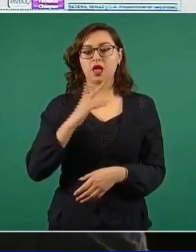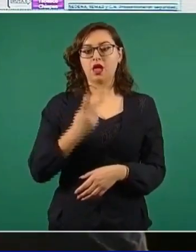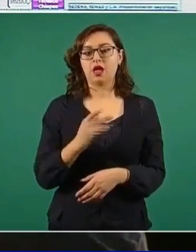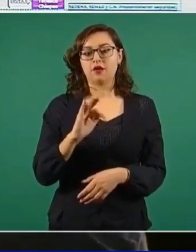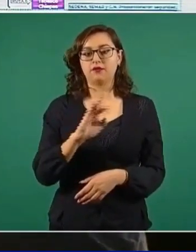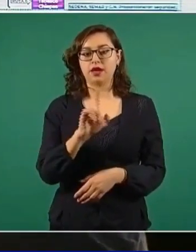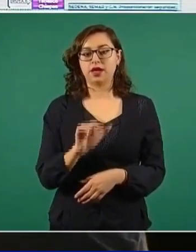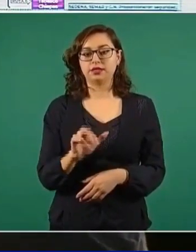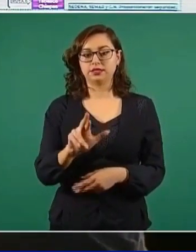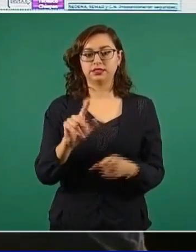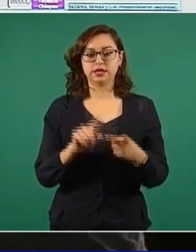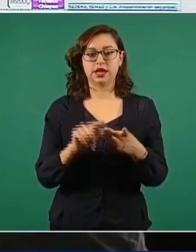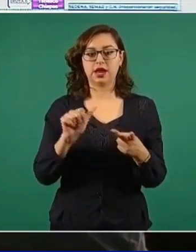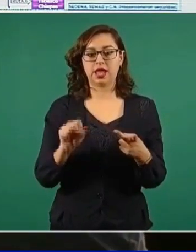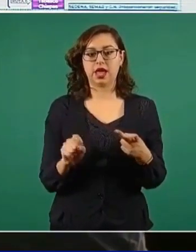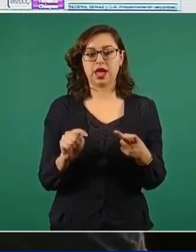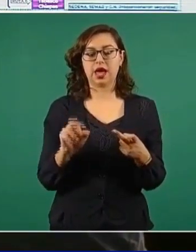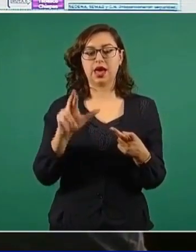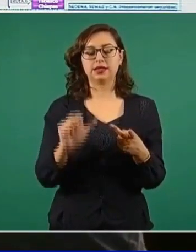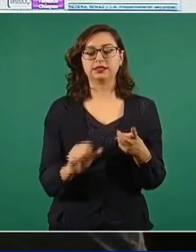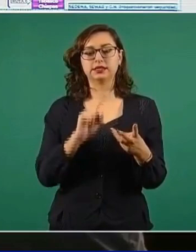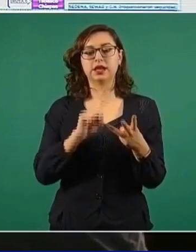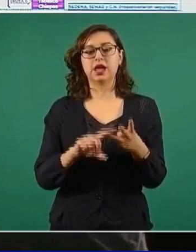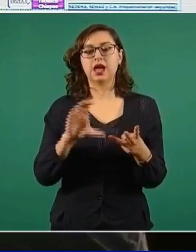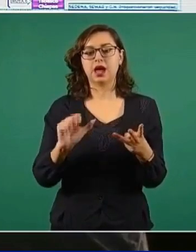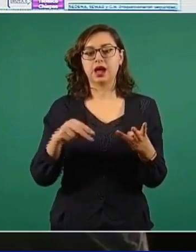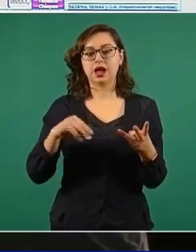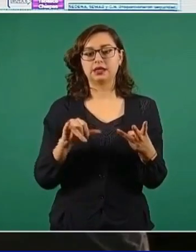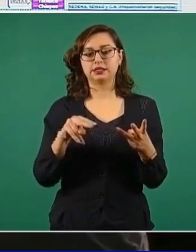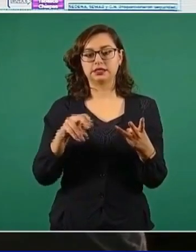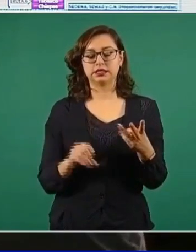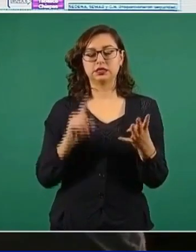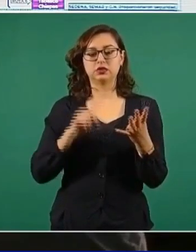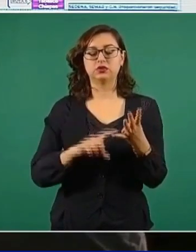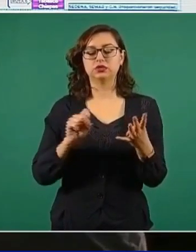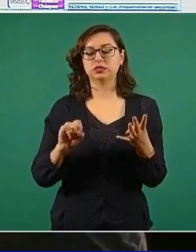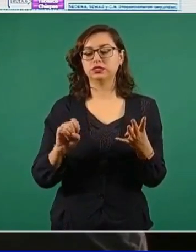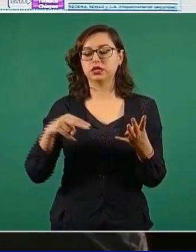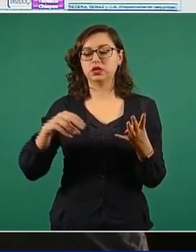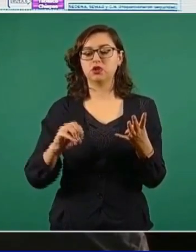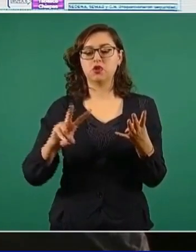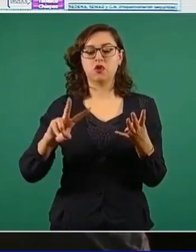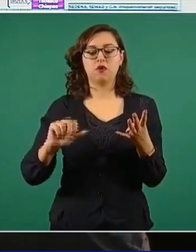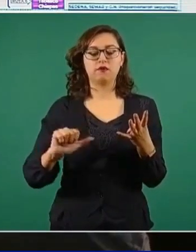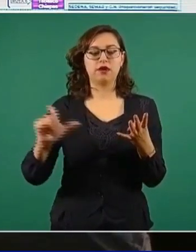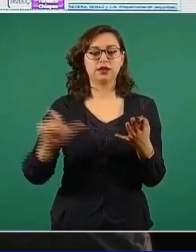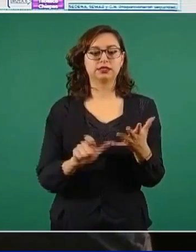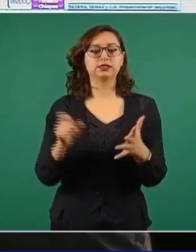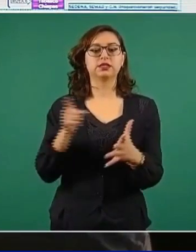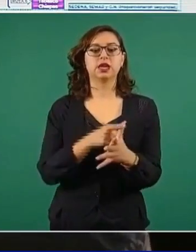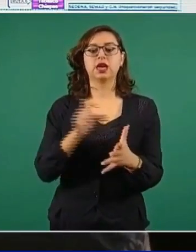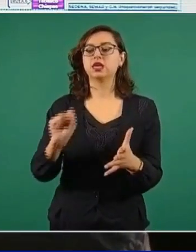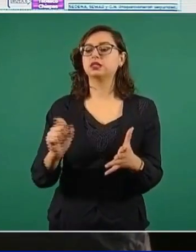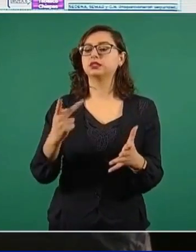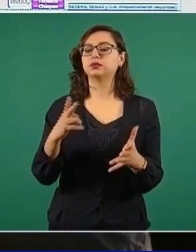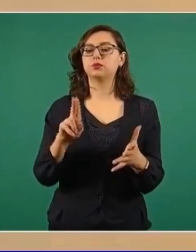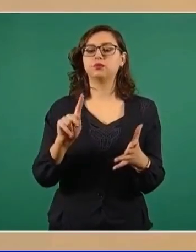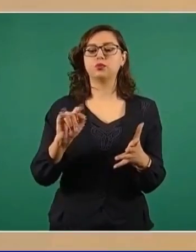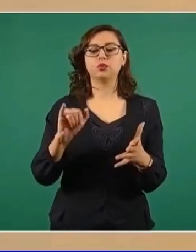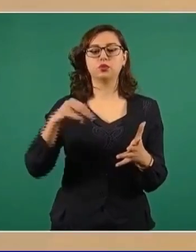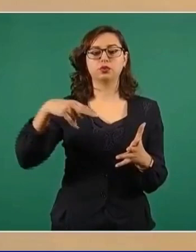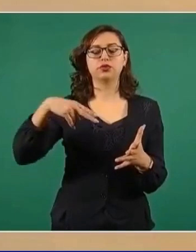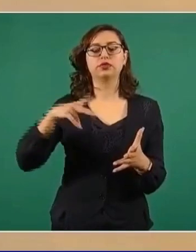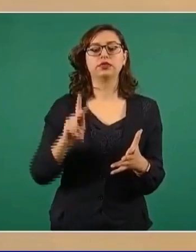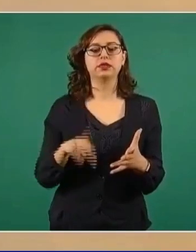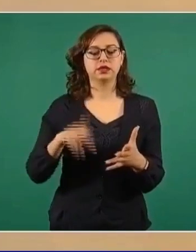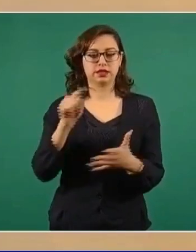AstraZeneca, CanSino, Sinovac y Sputnik. Estas vacunas fueron